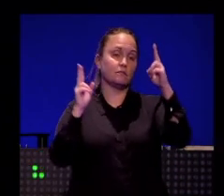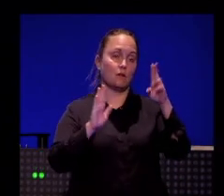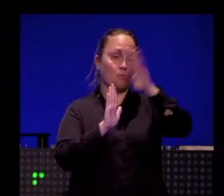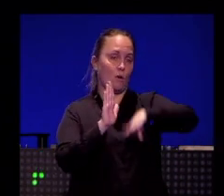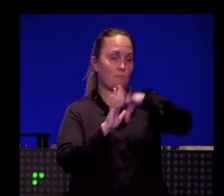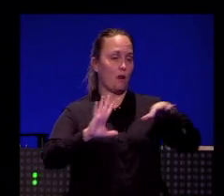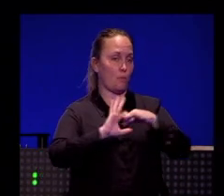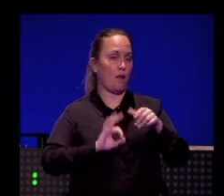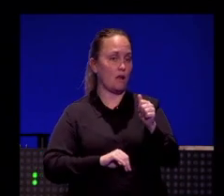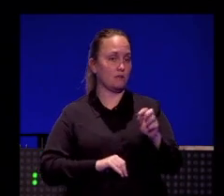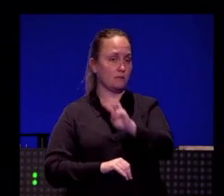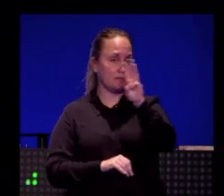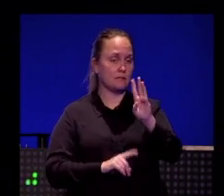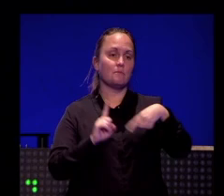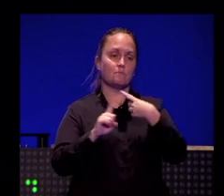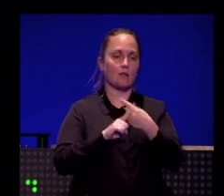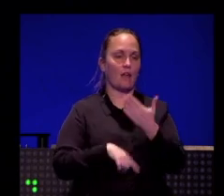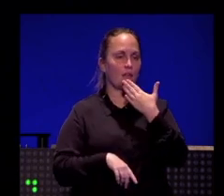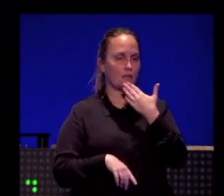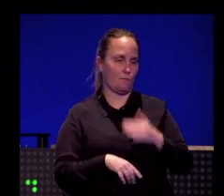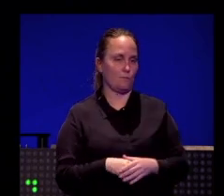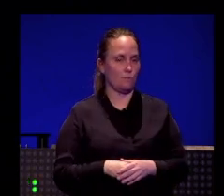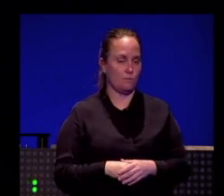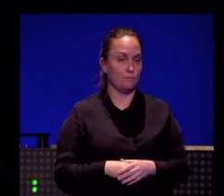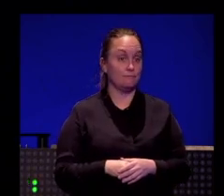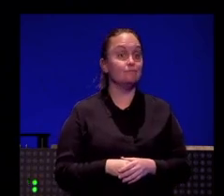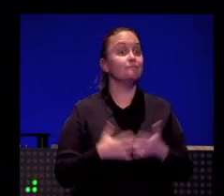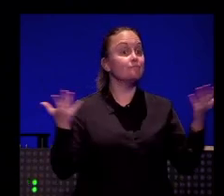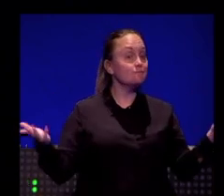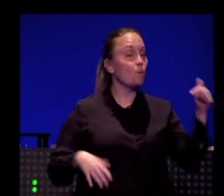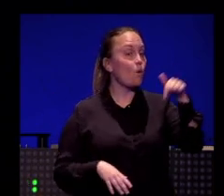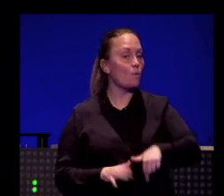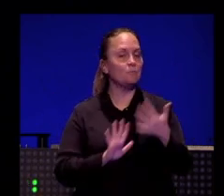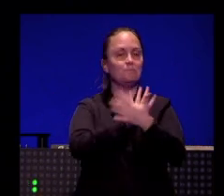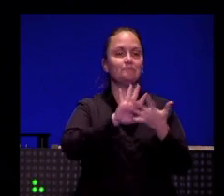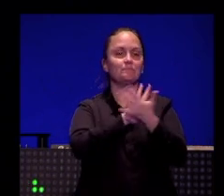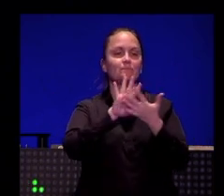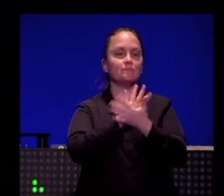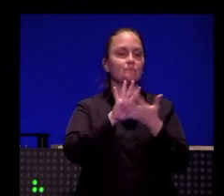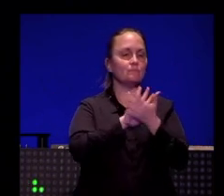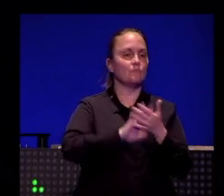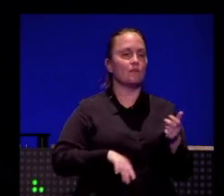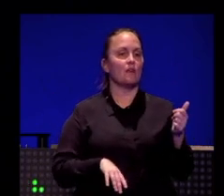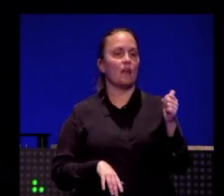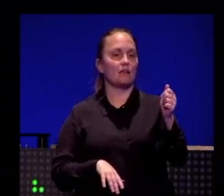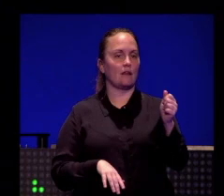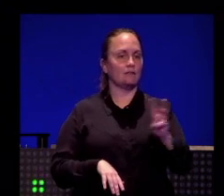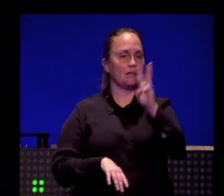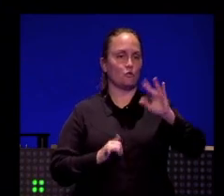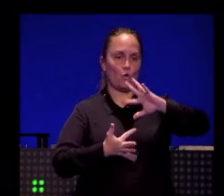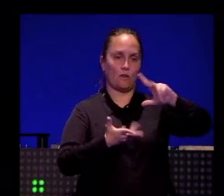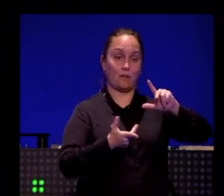de Antena 3 y también en entretenimiento. Y hoy os voy a hablar de Antena 3 Noticias, que es ahora mismo